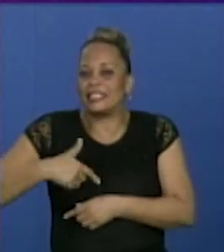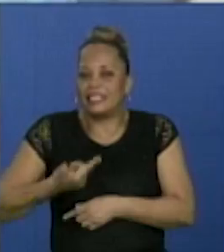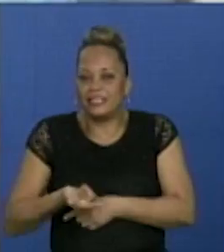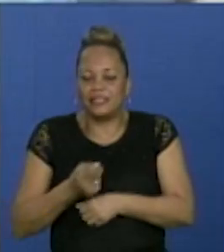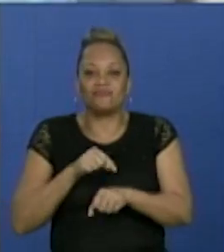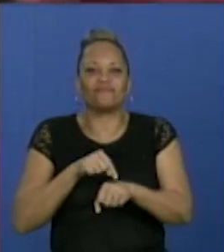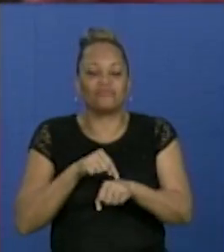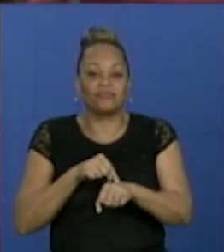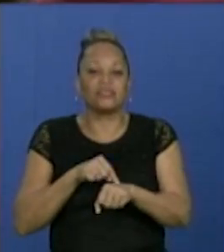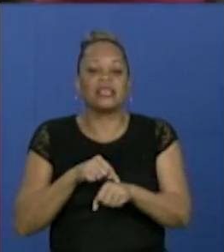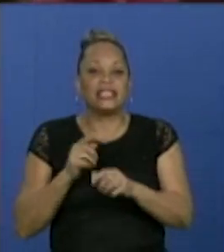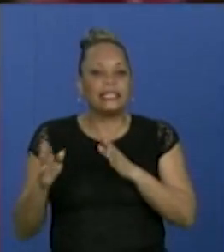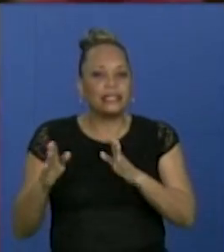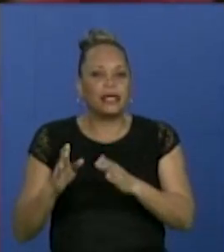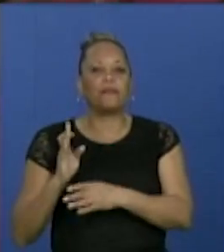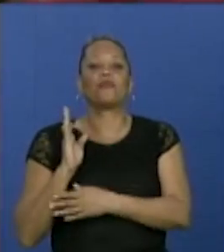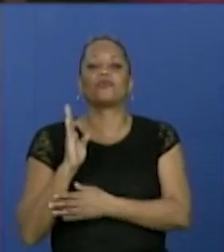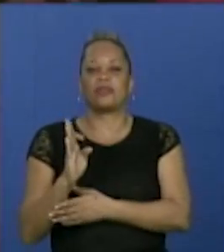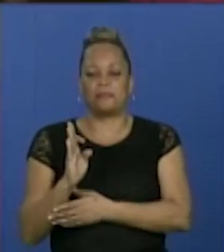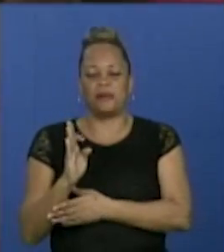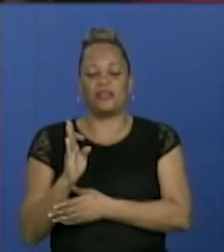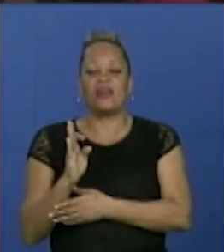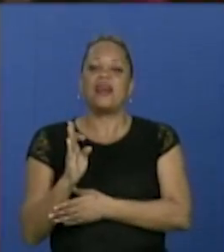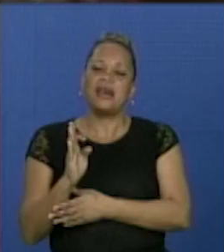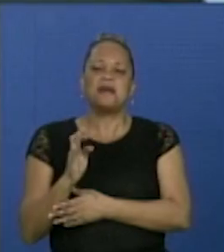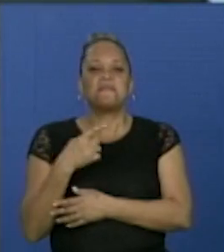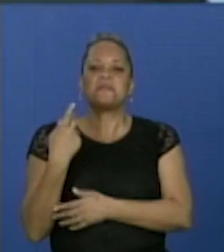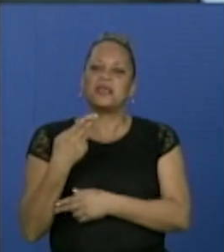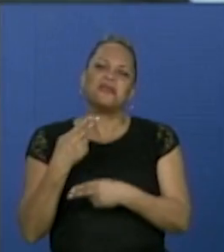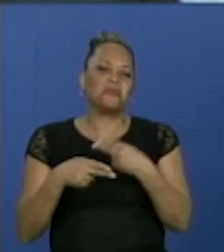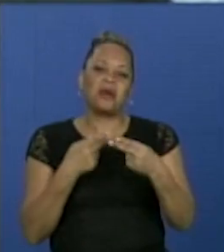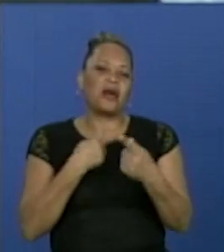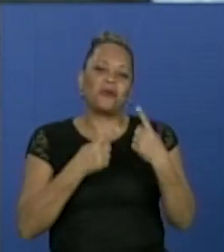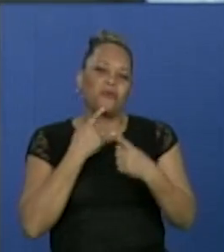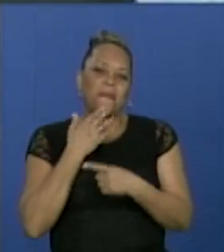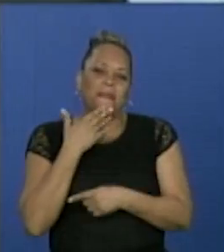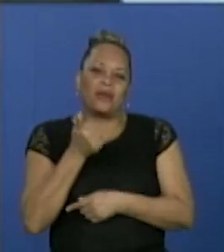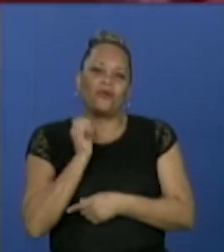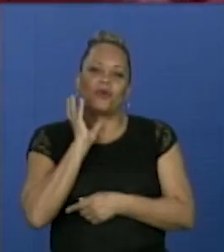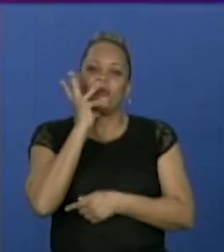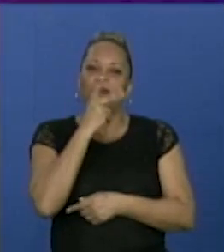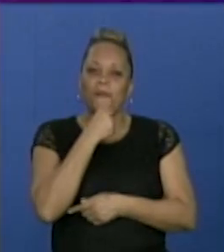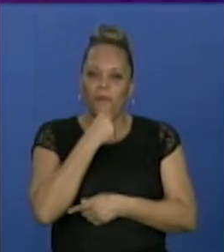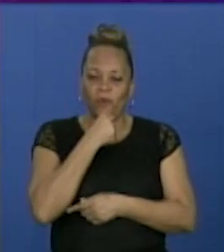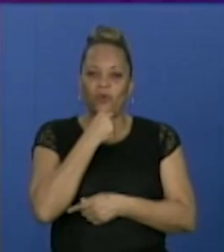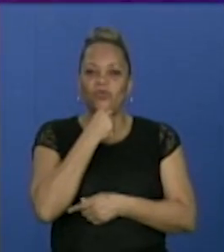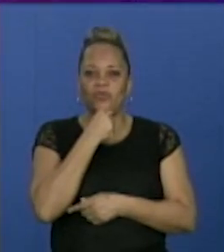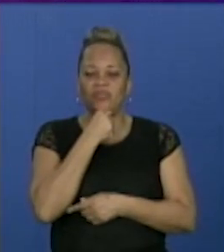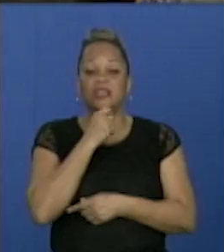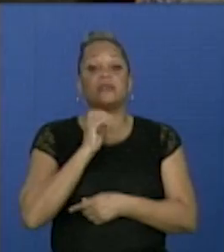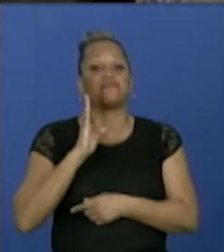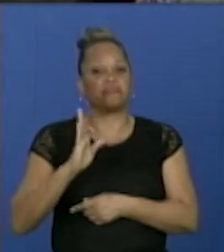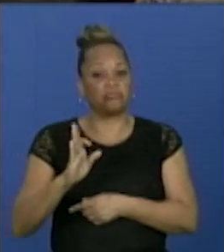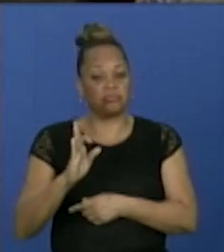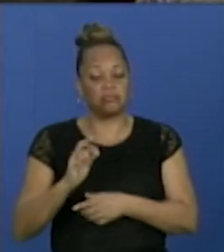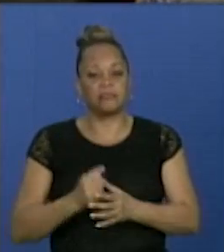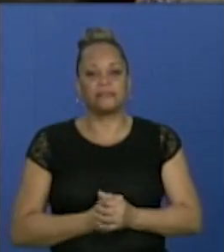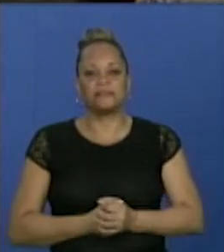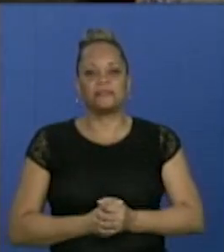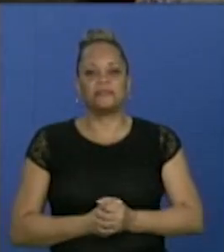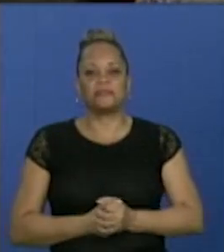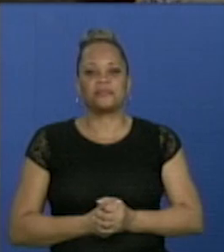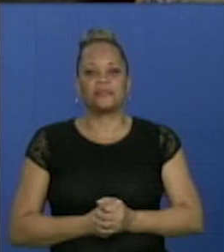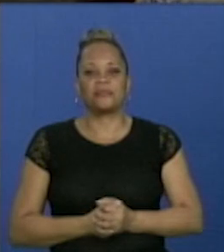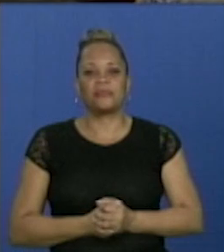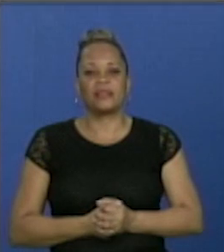un tiempo para eso, un respeto. Entonces, yo creo que eso lo hace muy hermoso, ¿no?, y muy respetado. Para estar en